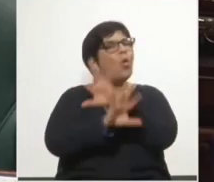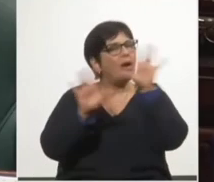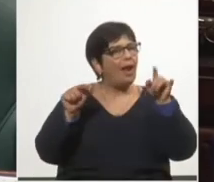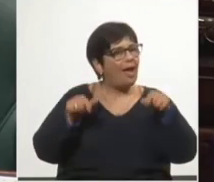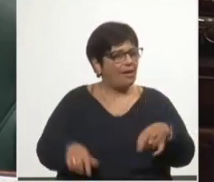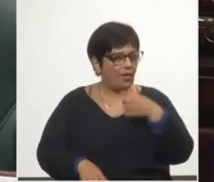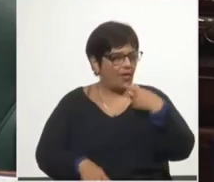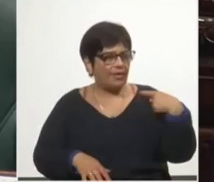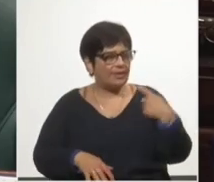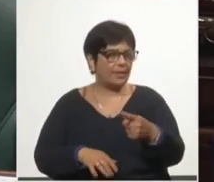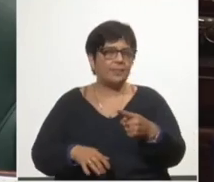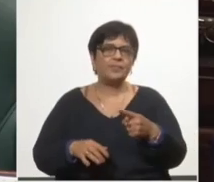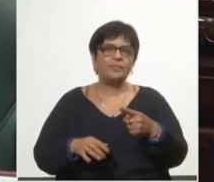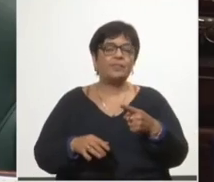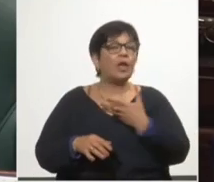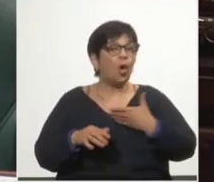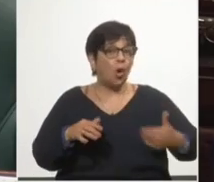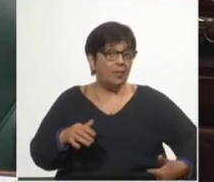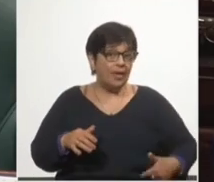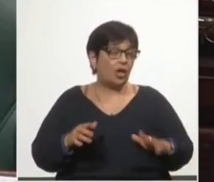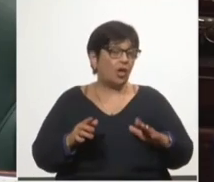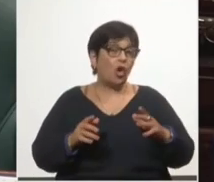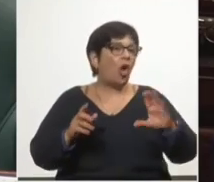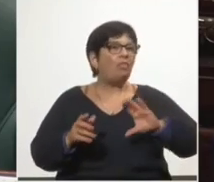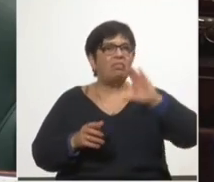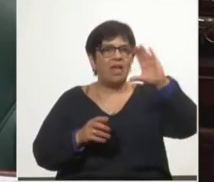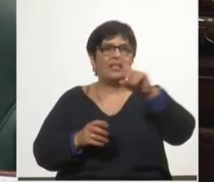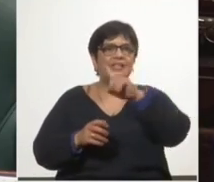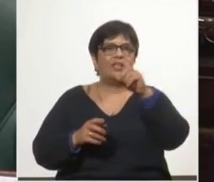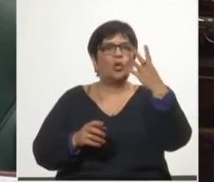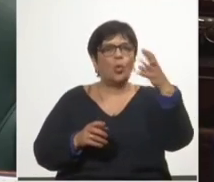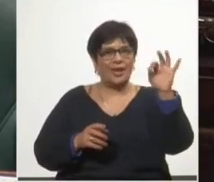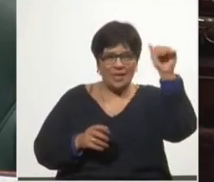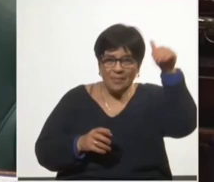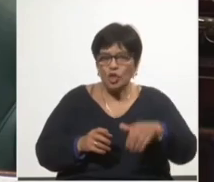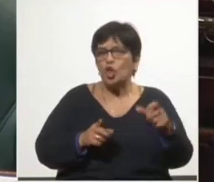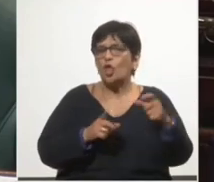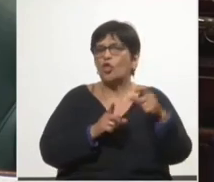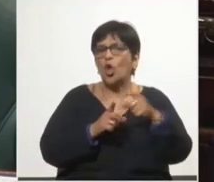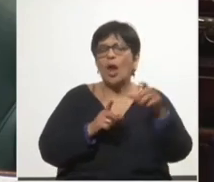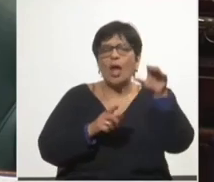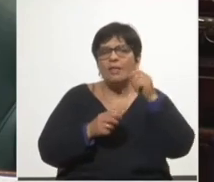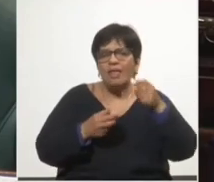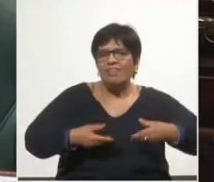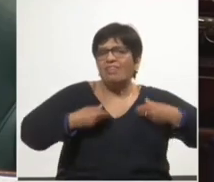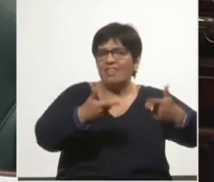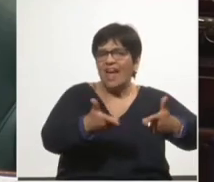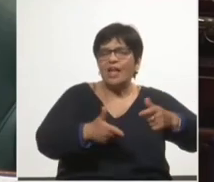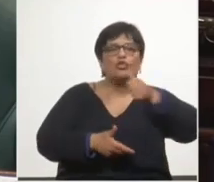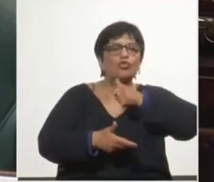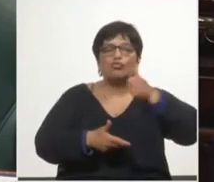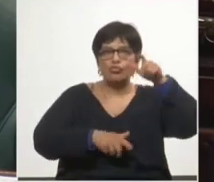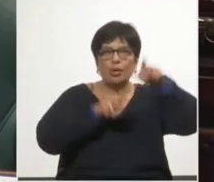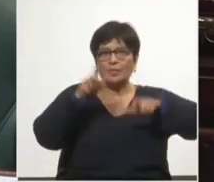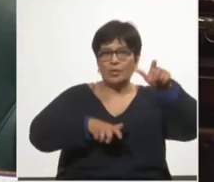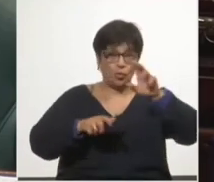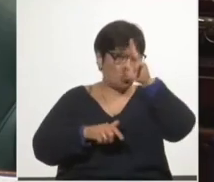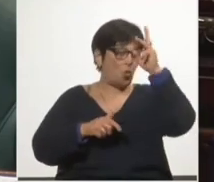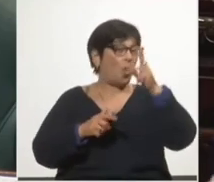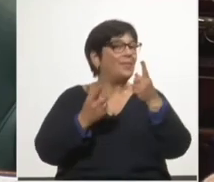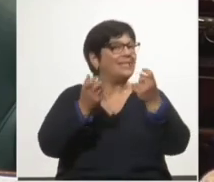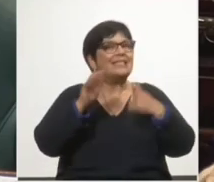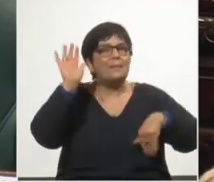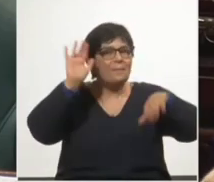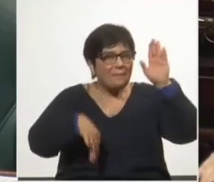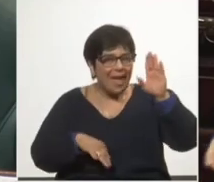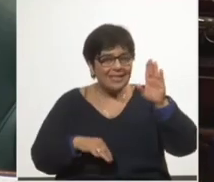esto. El Gobierno dejó de destinar 140 millones de dólares en soluciones para los uruguayos que más lo